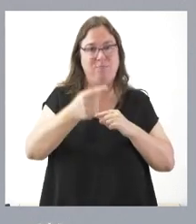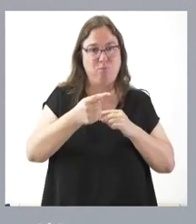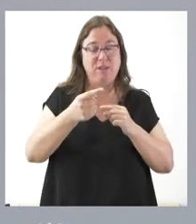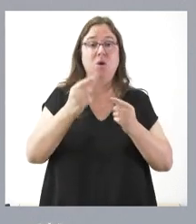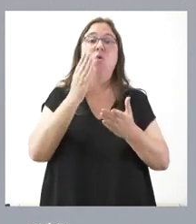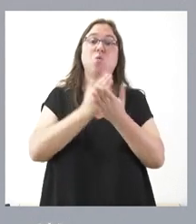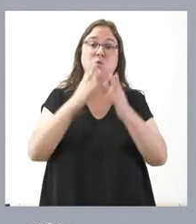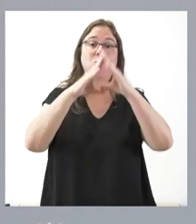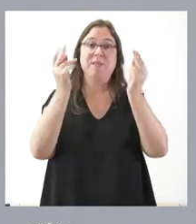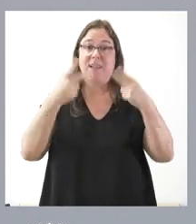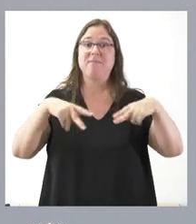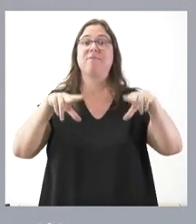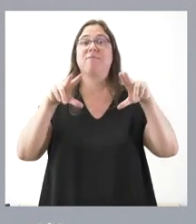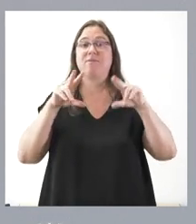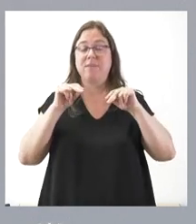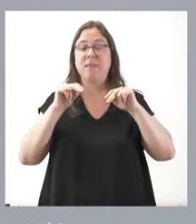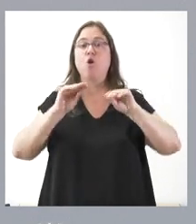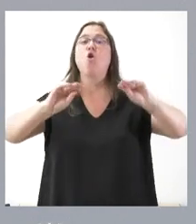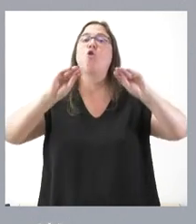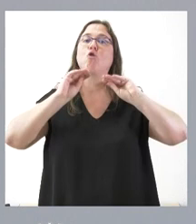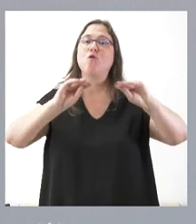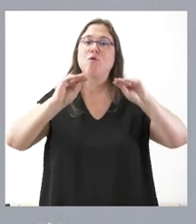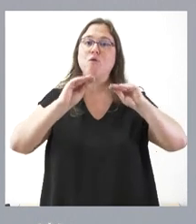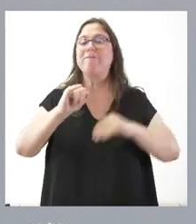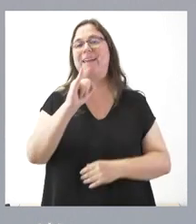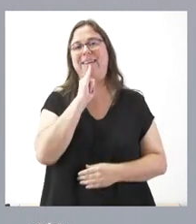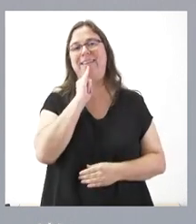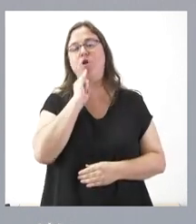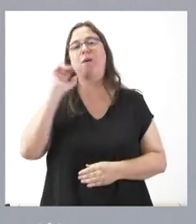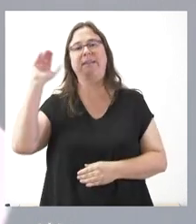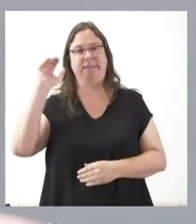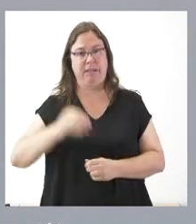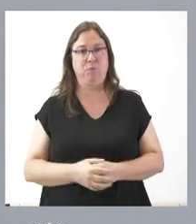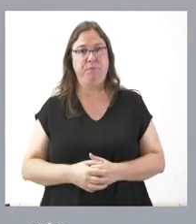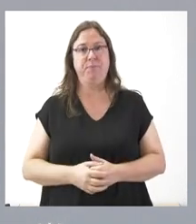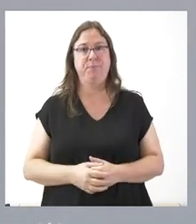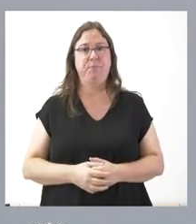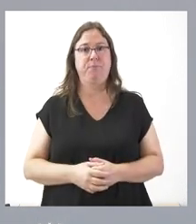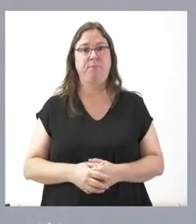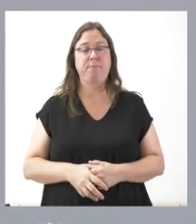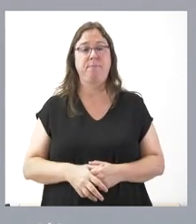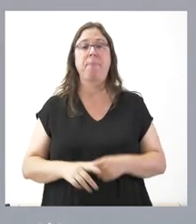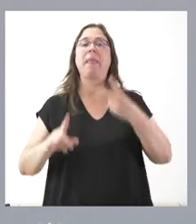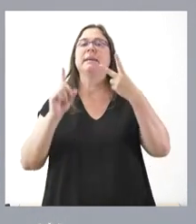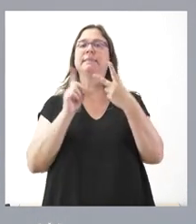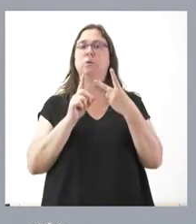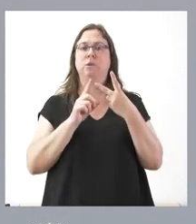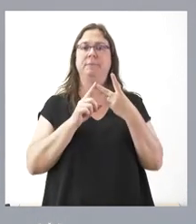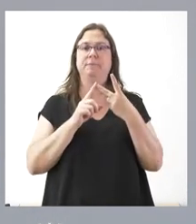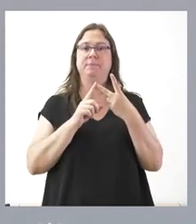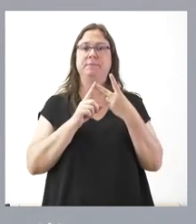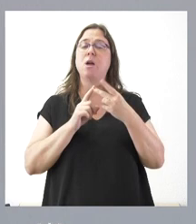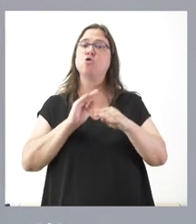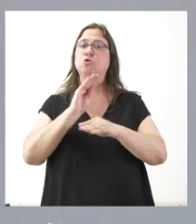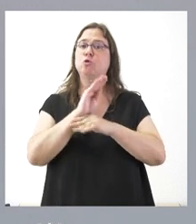estudios universitarios o se formen en un idioma extranjero. La segunda de las